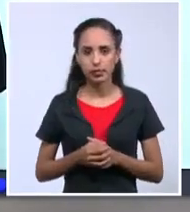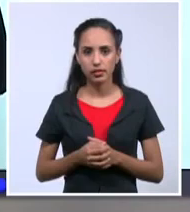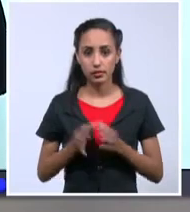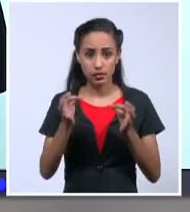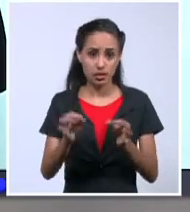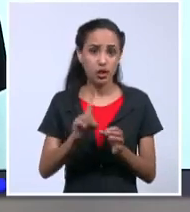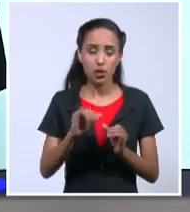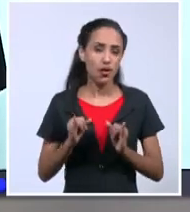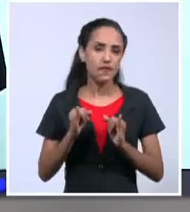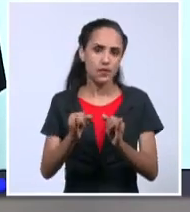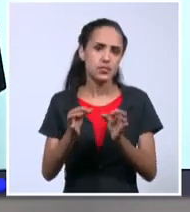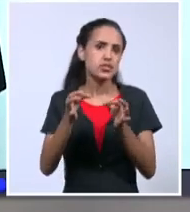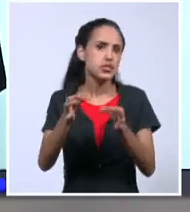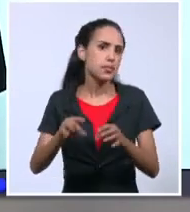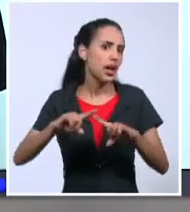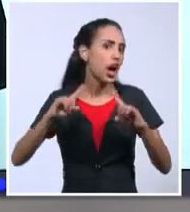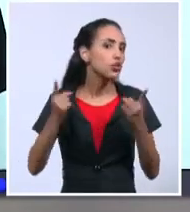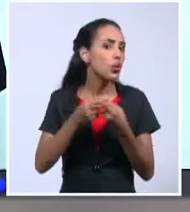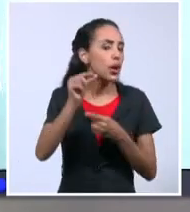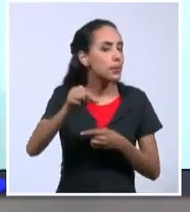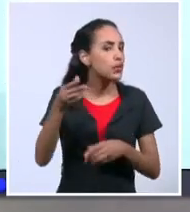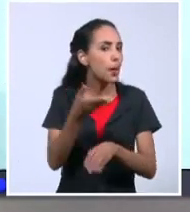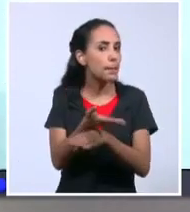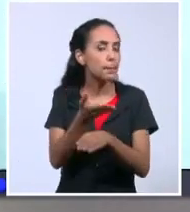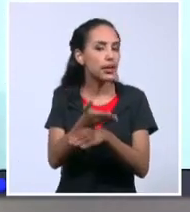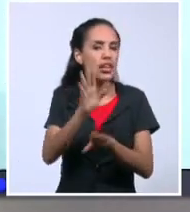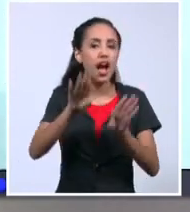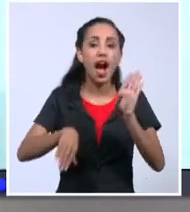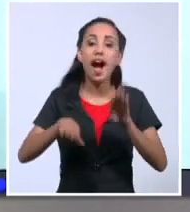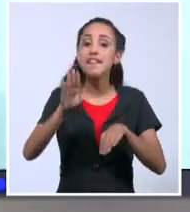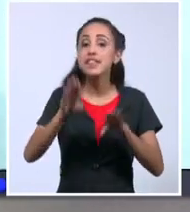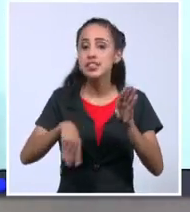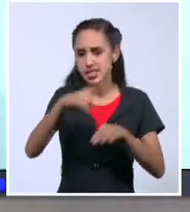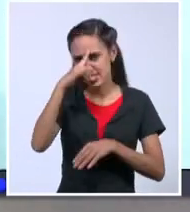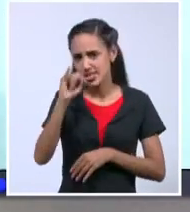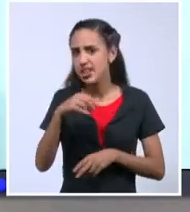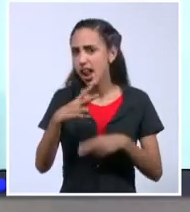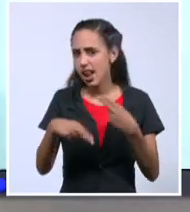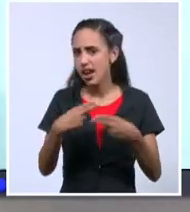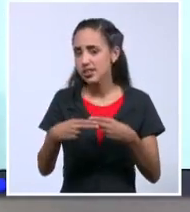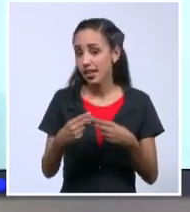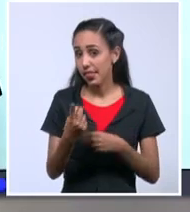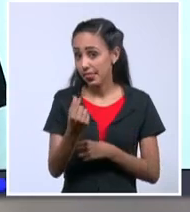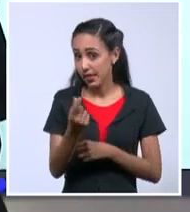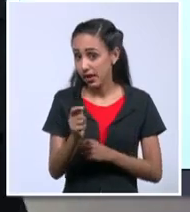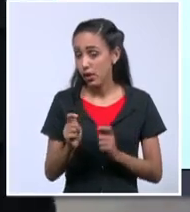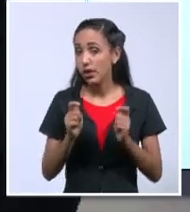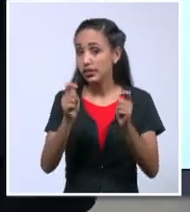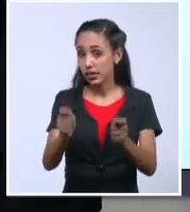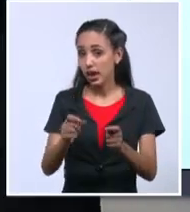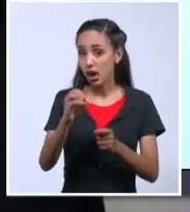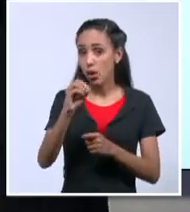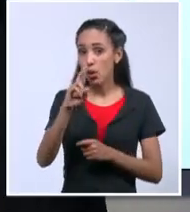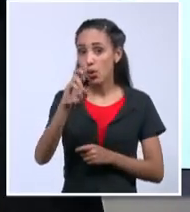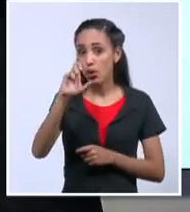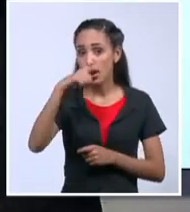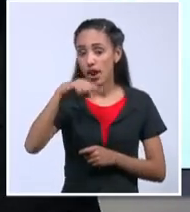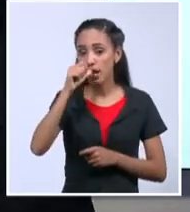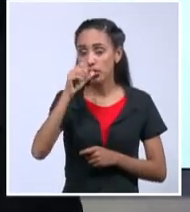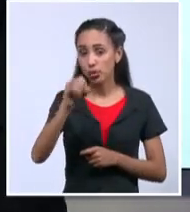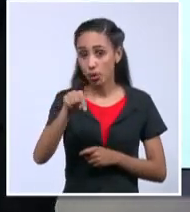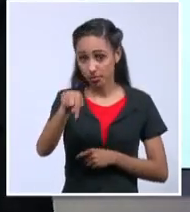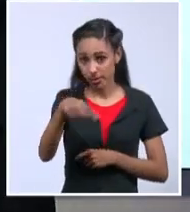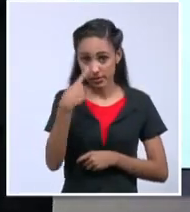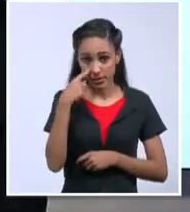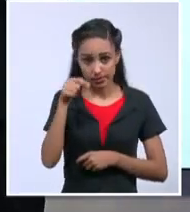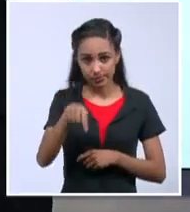información siempre, ni a todo el que la solicite, a veces sí lo hacen. Y la del dinero entregado a Orlando está aquí. Vamos a ver.